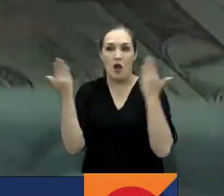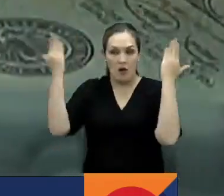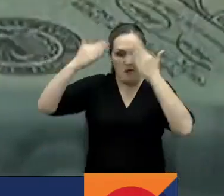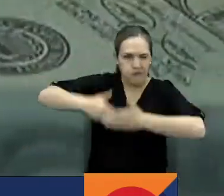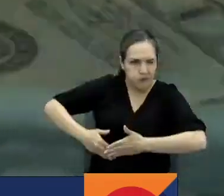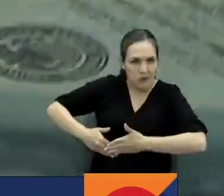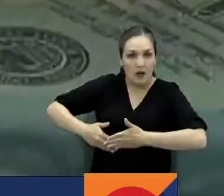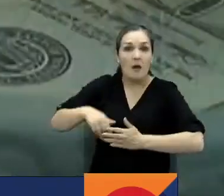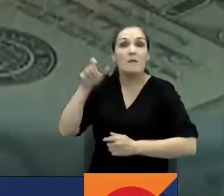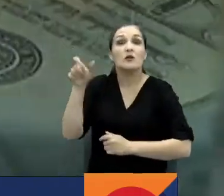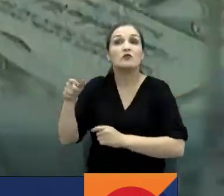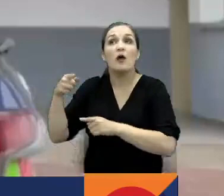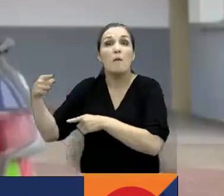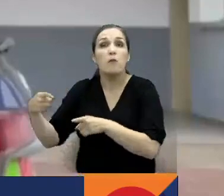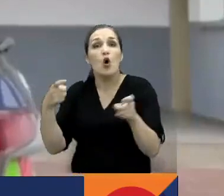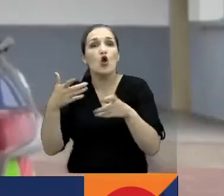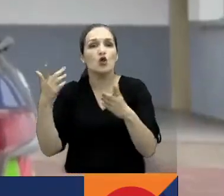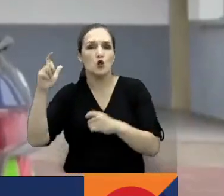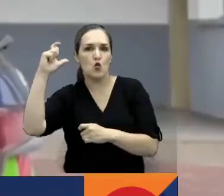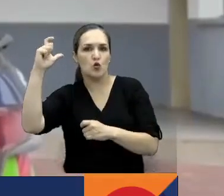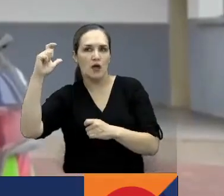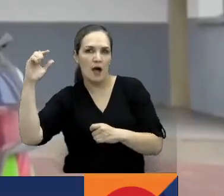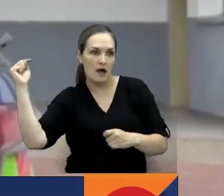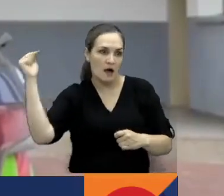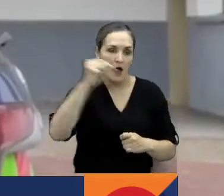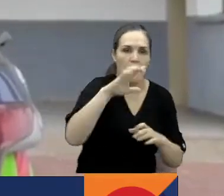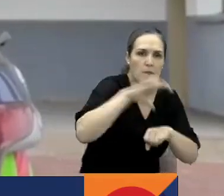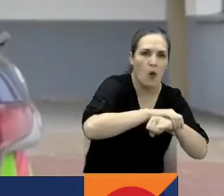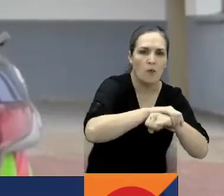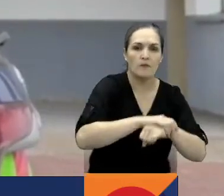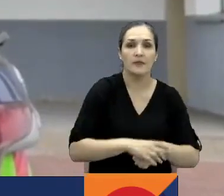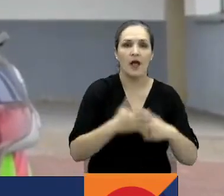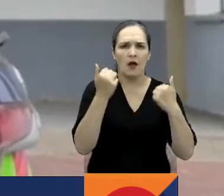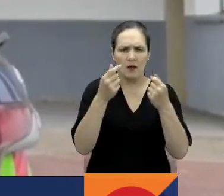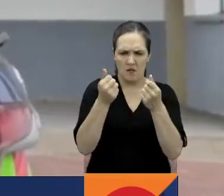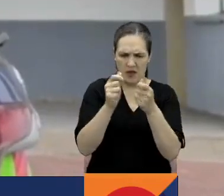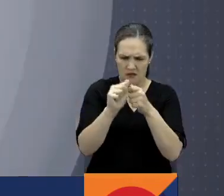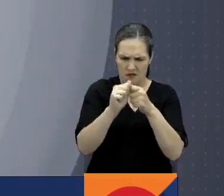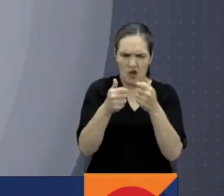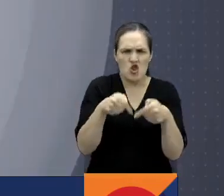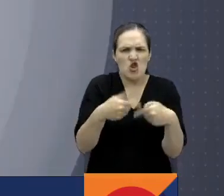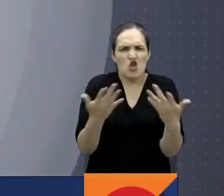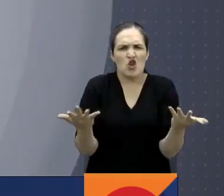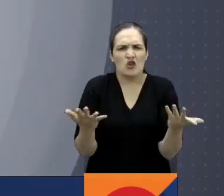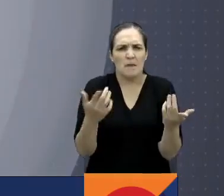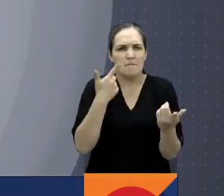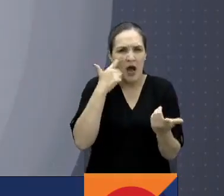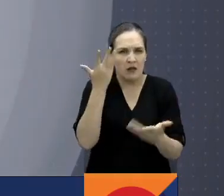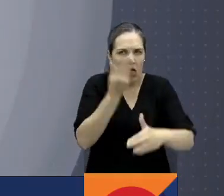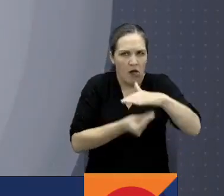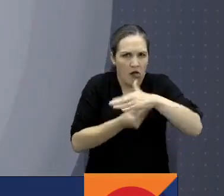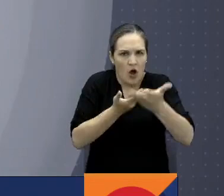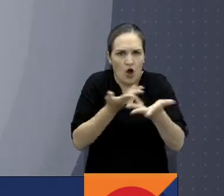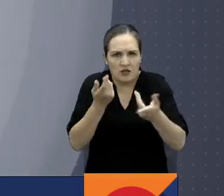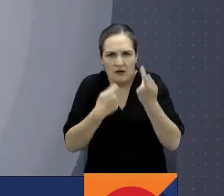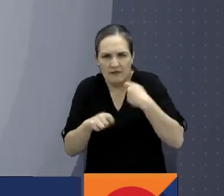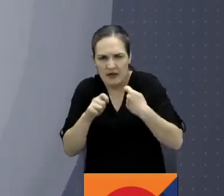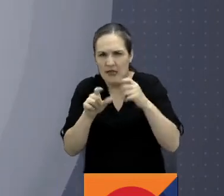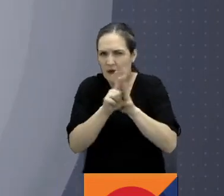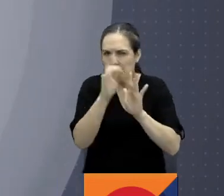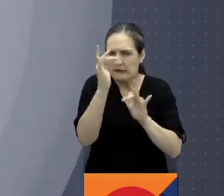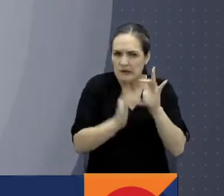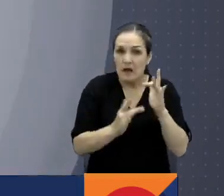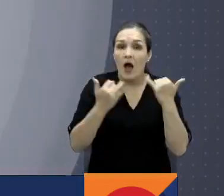hombre venía de Cúcuta. Se está investigando si este dinero es producto de rentas criminales. Con estos resultados, las